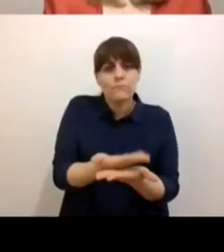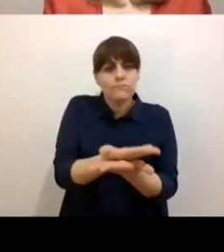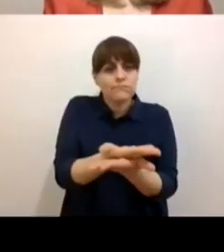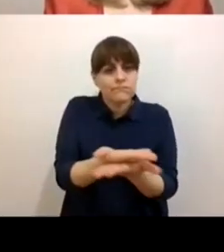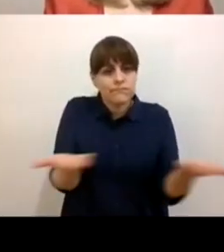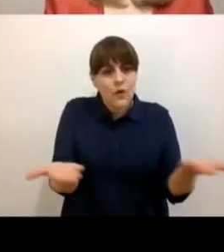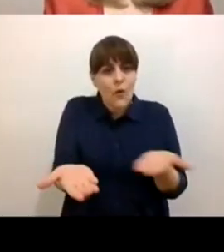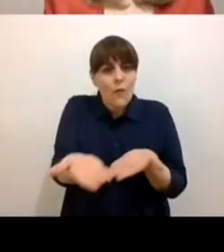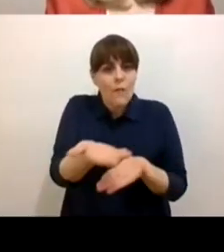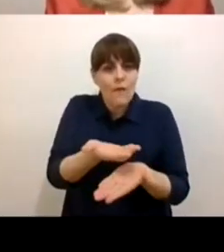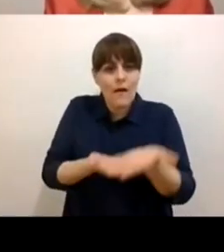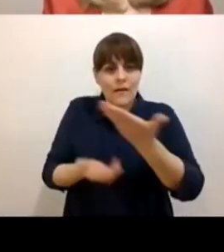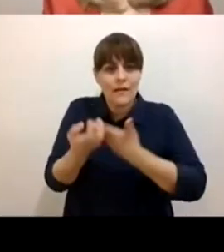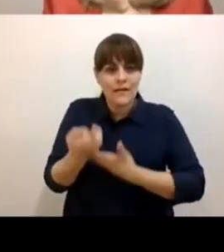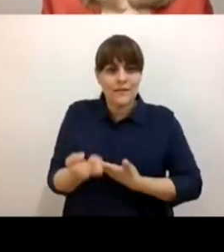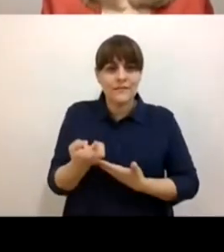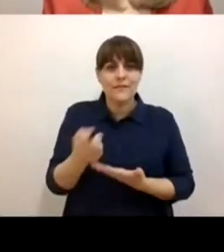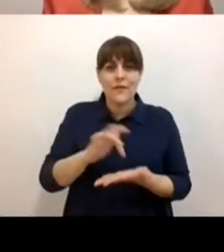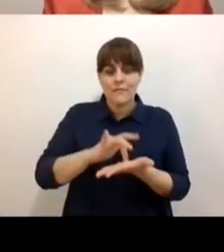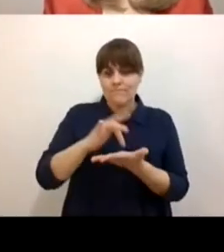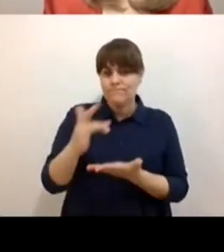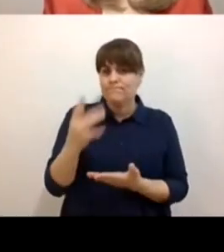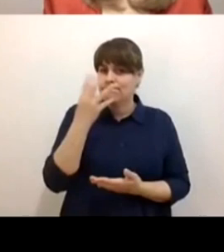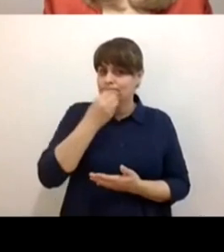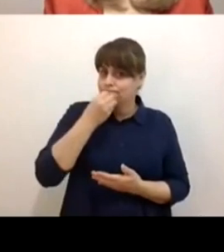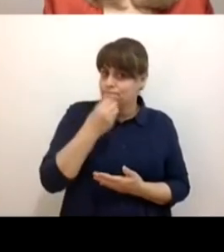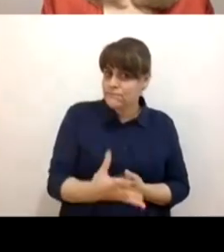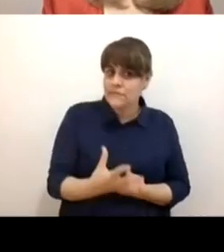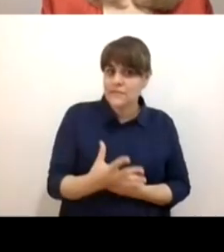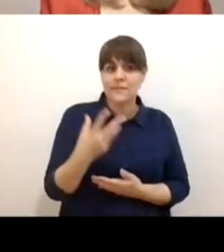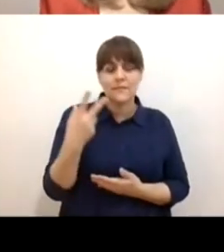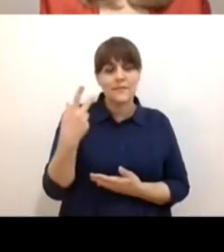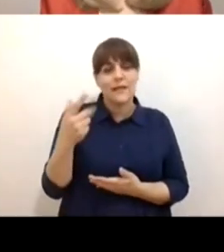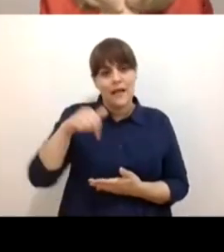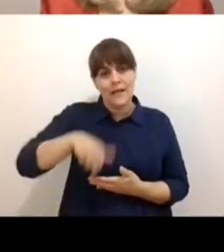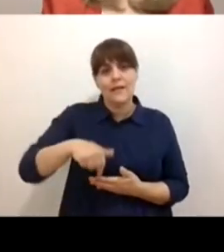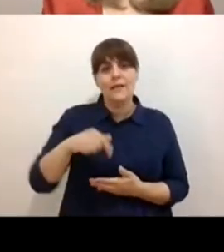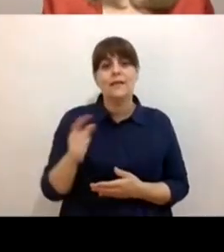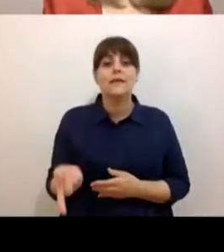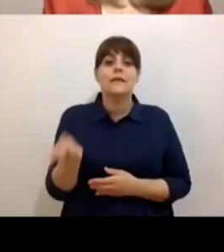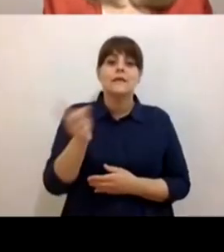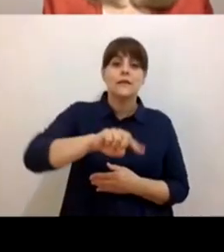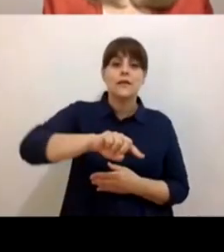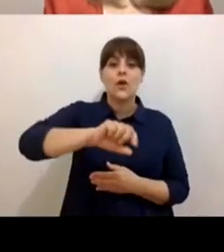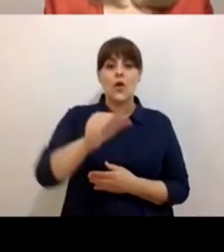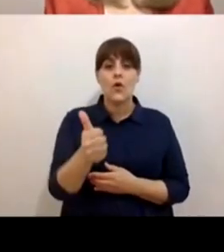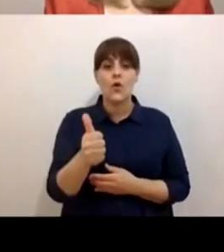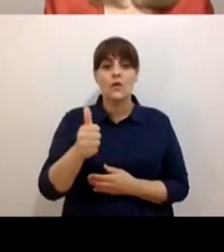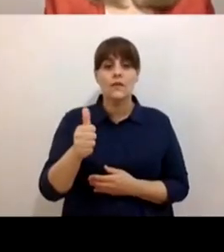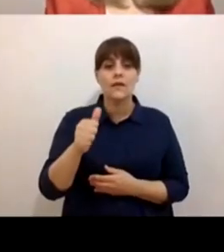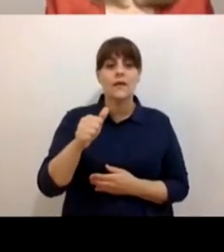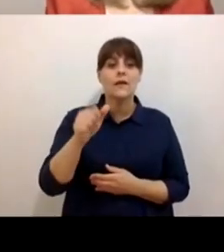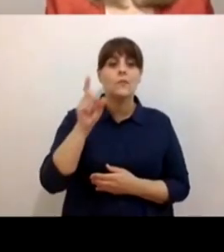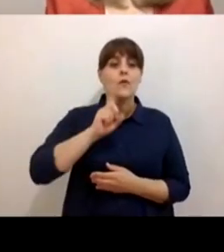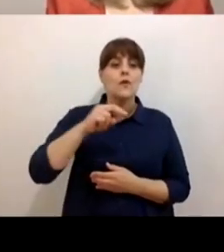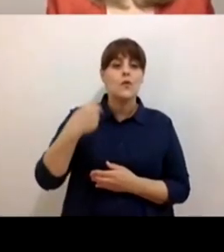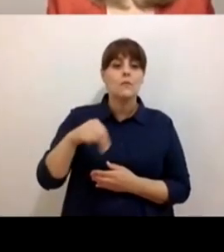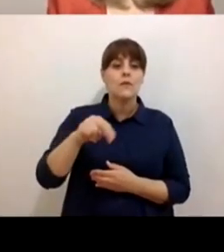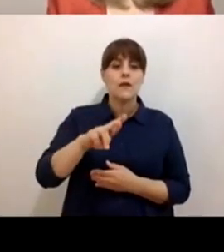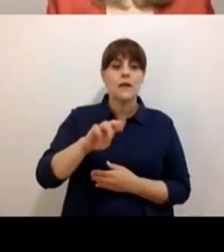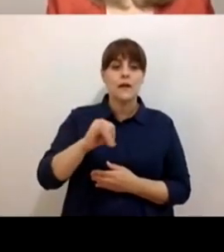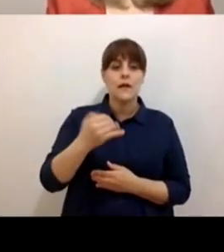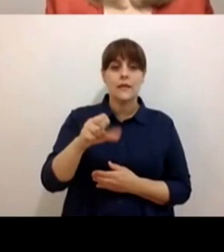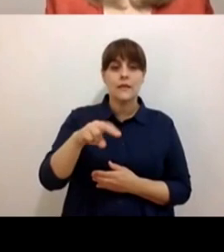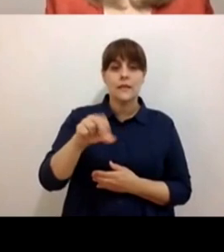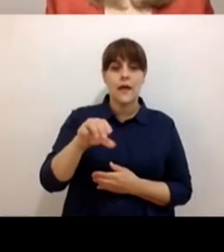Tipina, Martel, más que visita. Qué padre tenerte. Gracias. tu supuesto, Reina Gómora, que